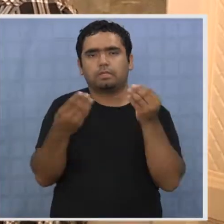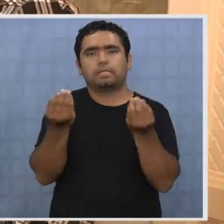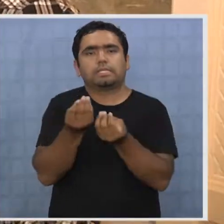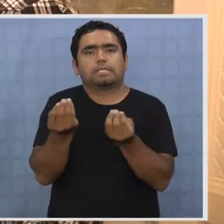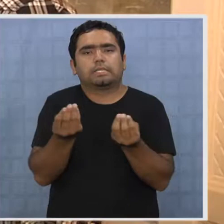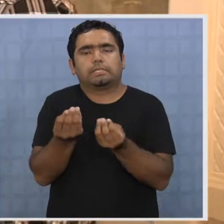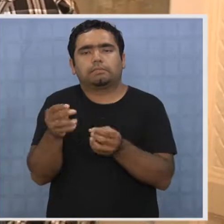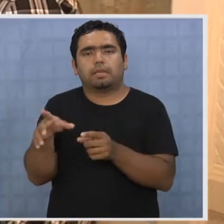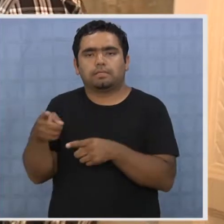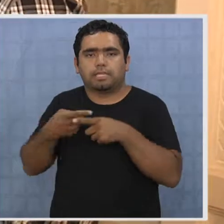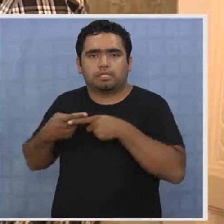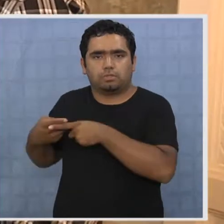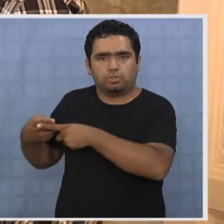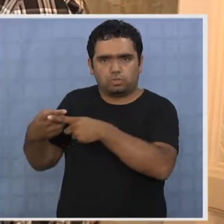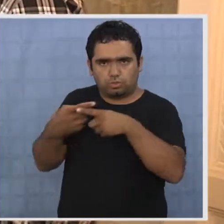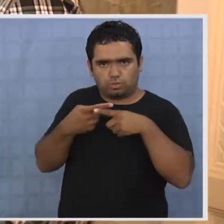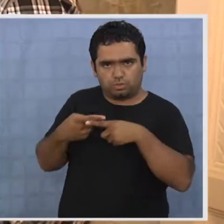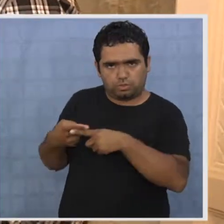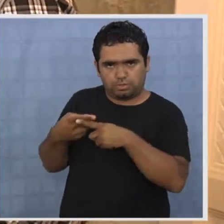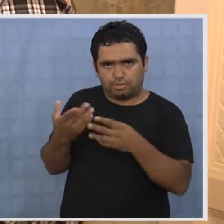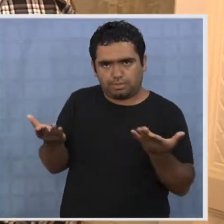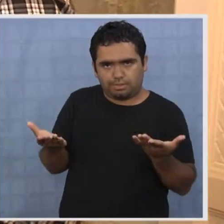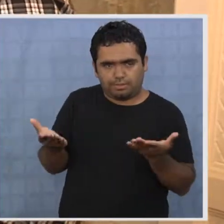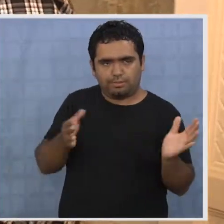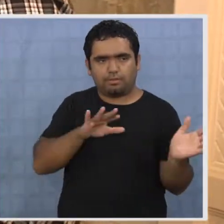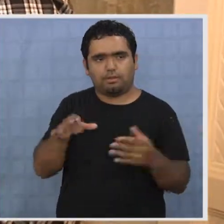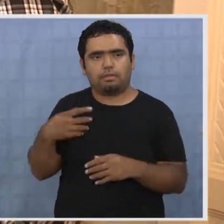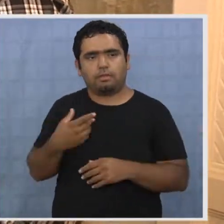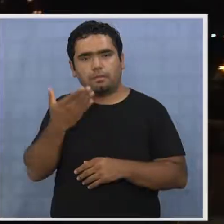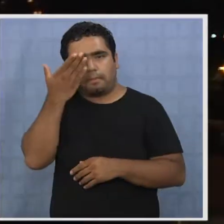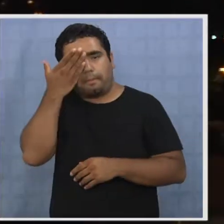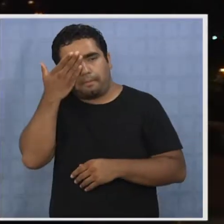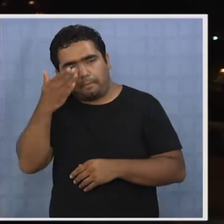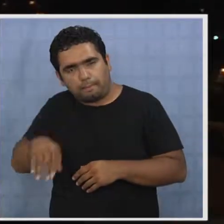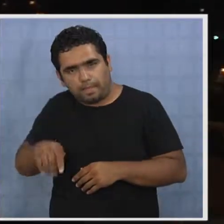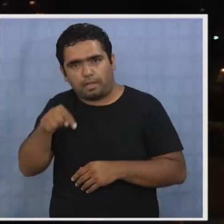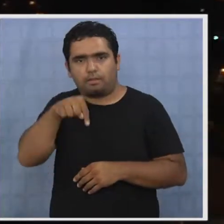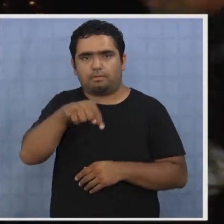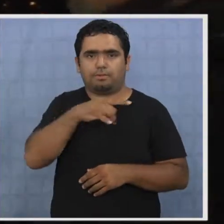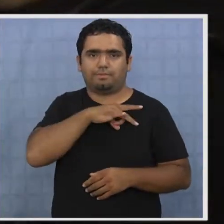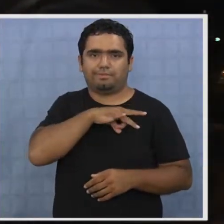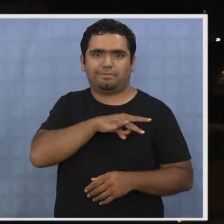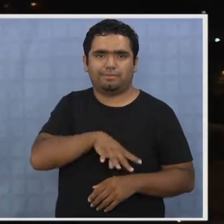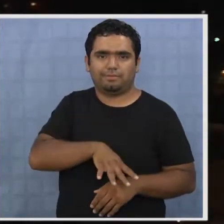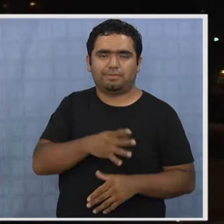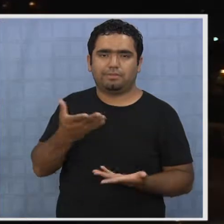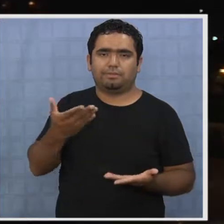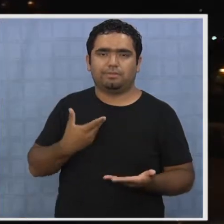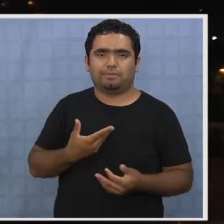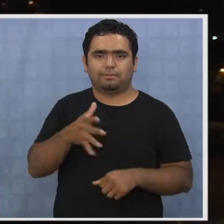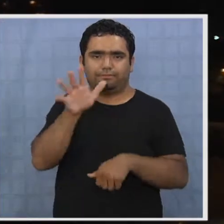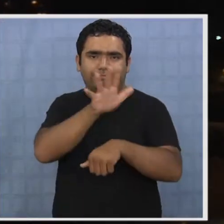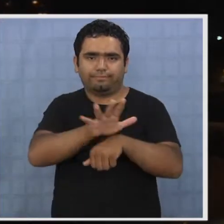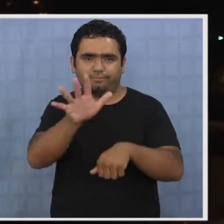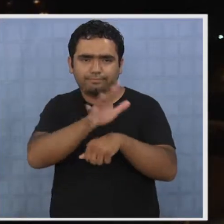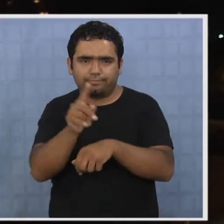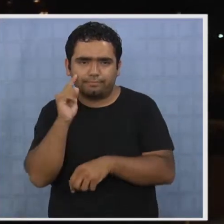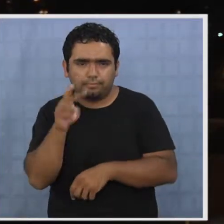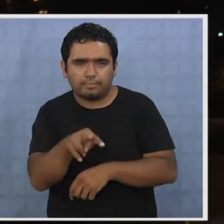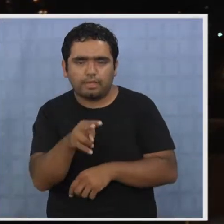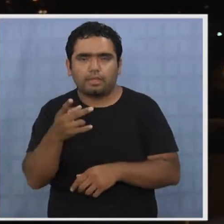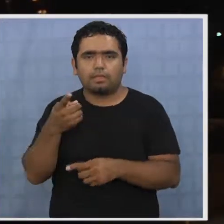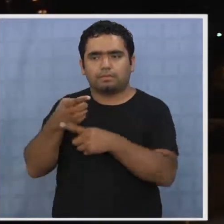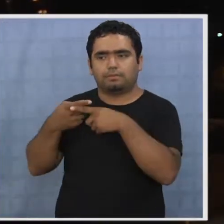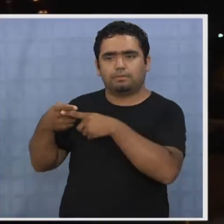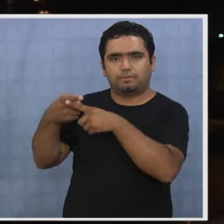nuestra sociedad. Es bastante deficiente lo que ha pasado hoy día con la televisión en Chile y es muy reflejo también de lo que está pasando en